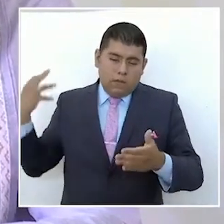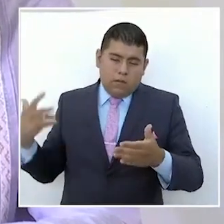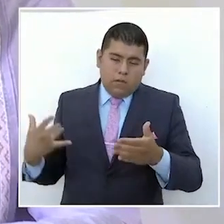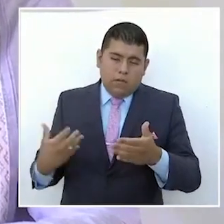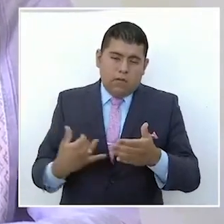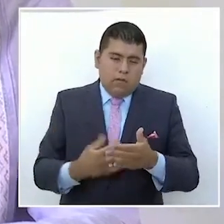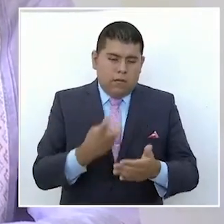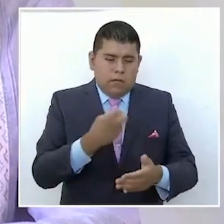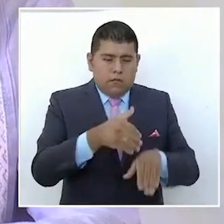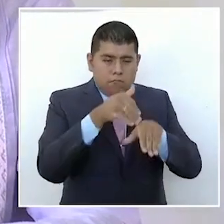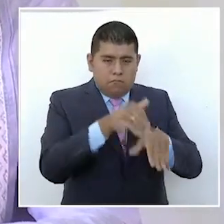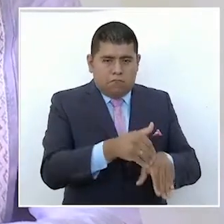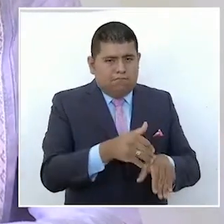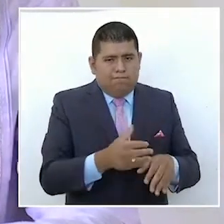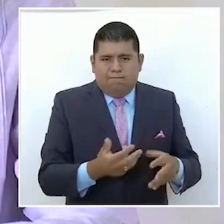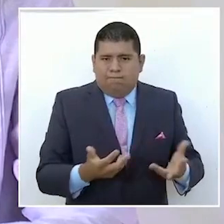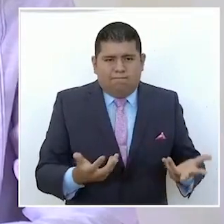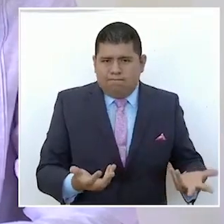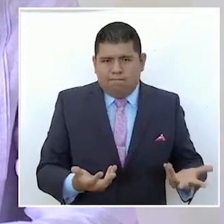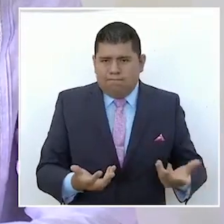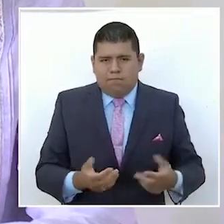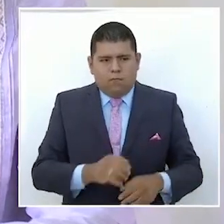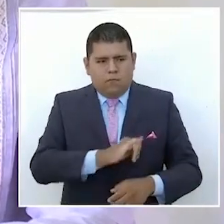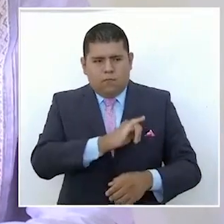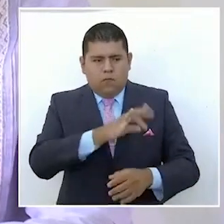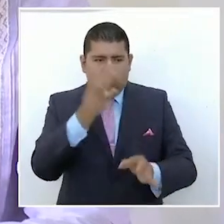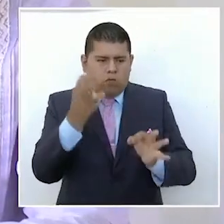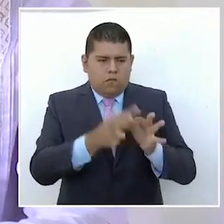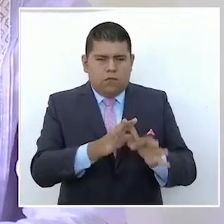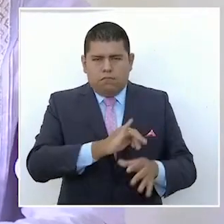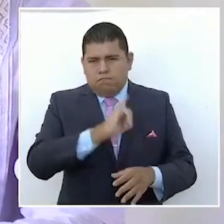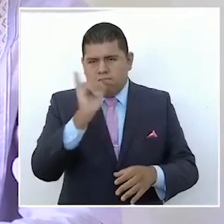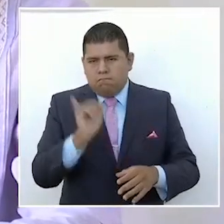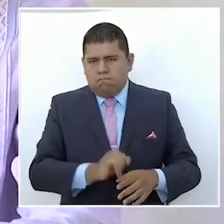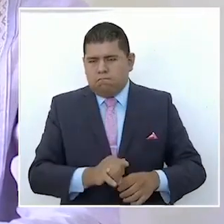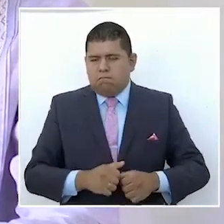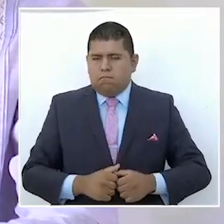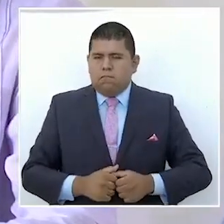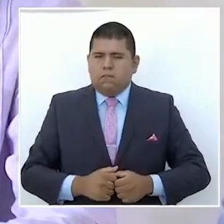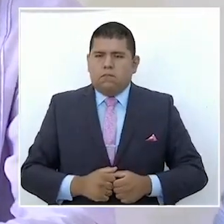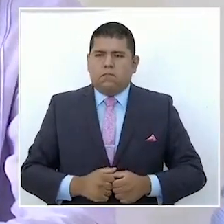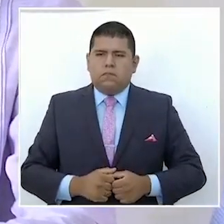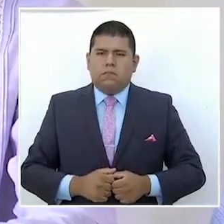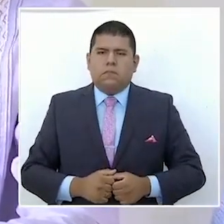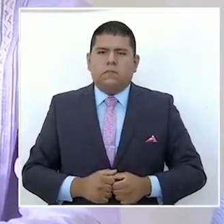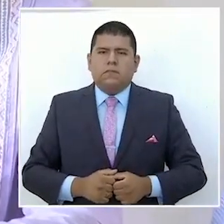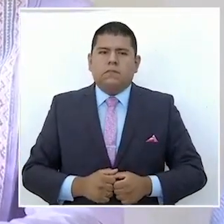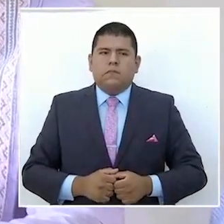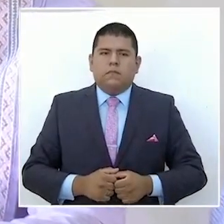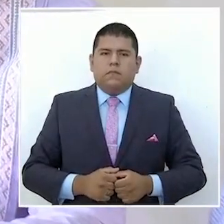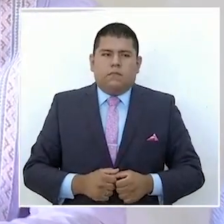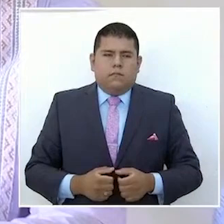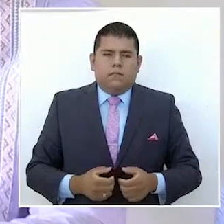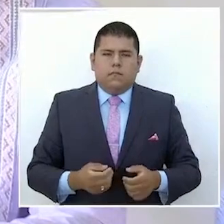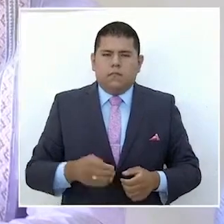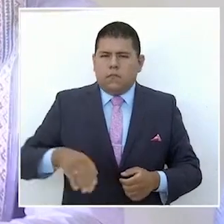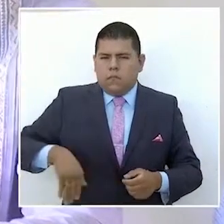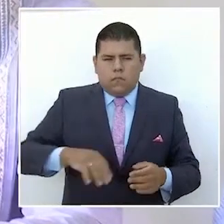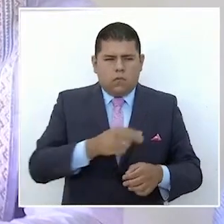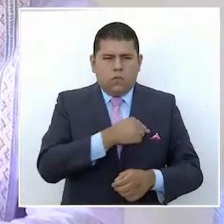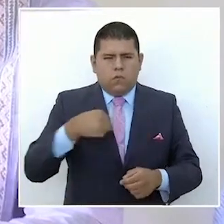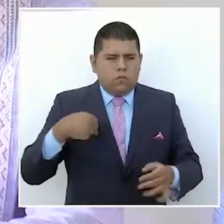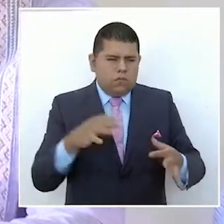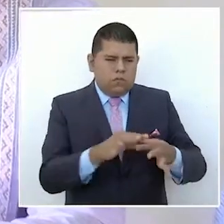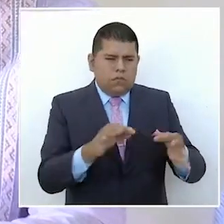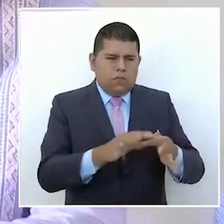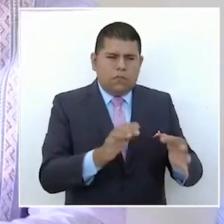letra muerta, nunca se ha podido llevar a la práctica. ¿Cómo es esto que estamos planteando nosotros, que